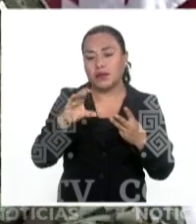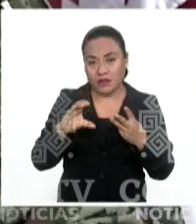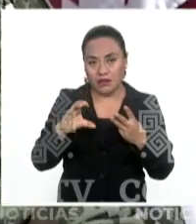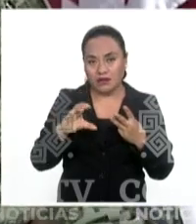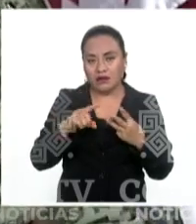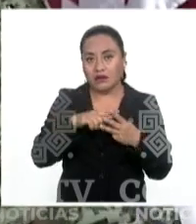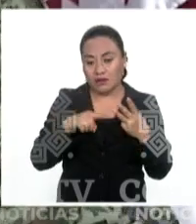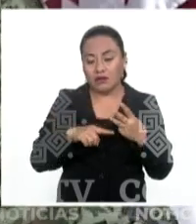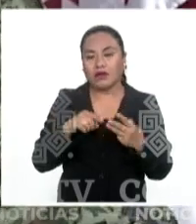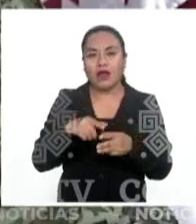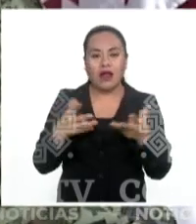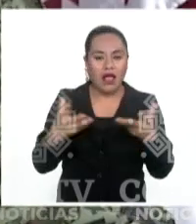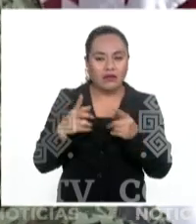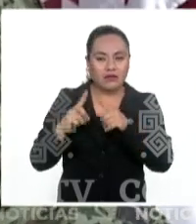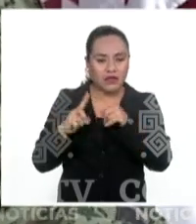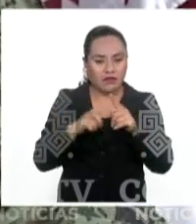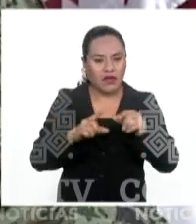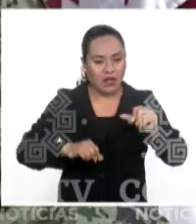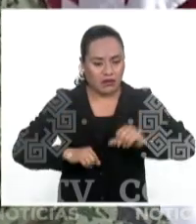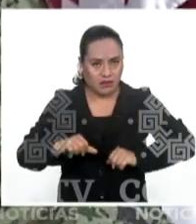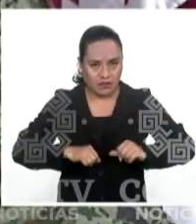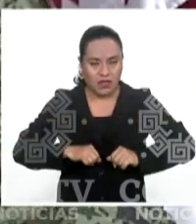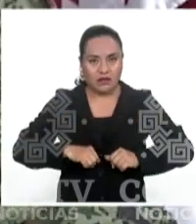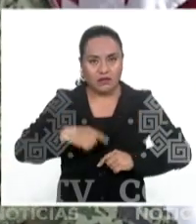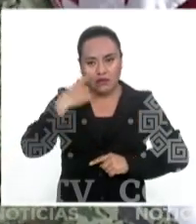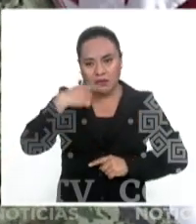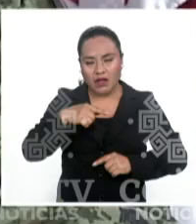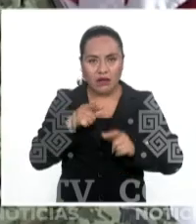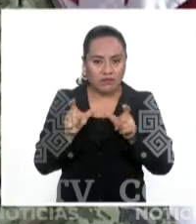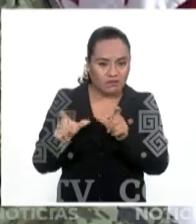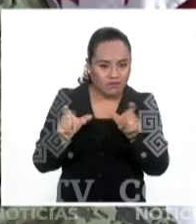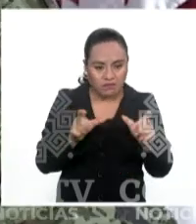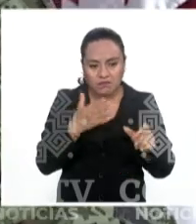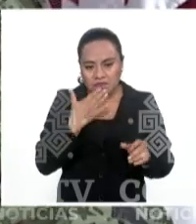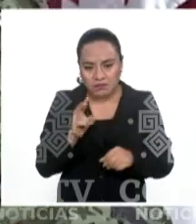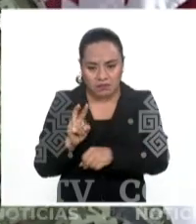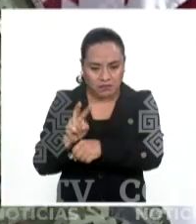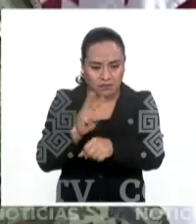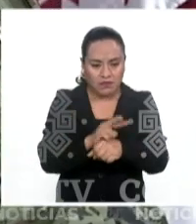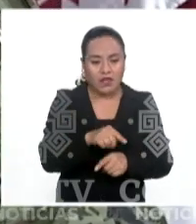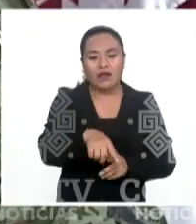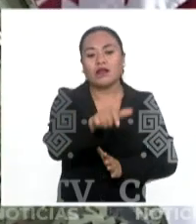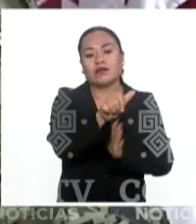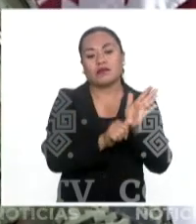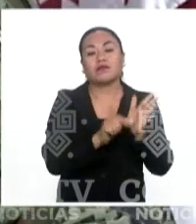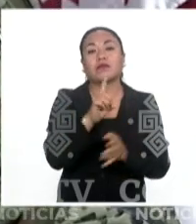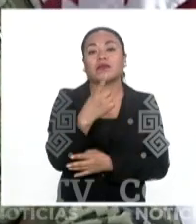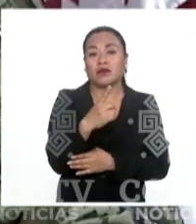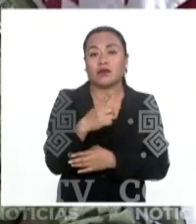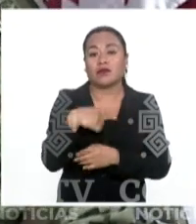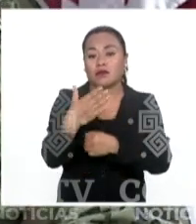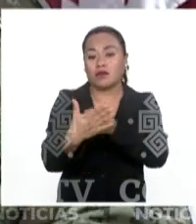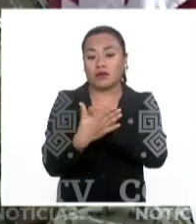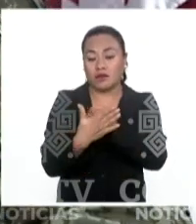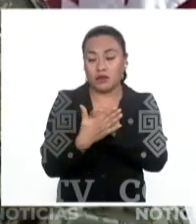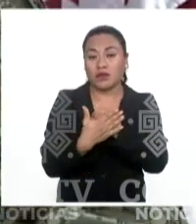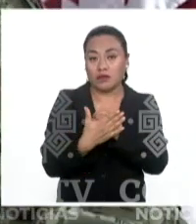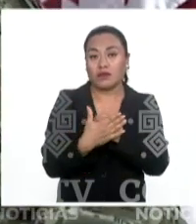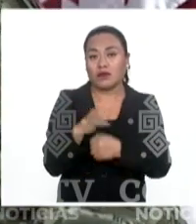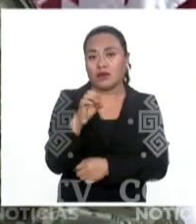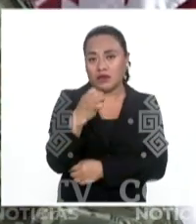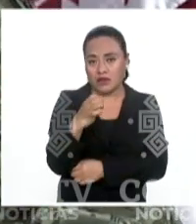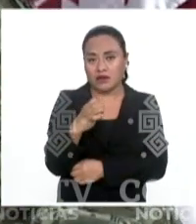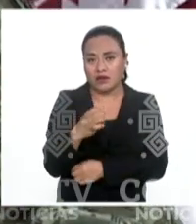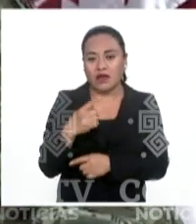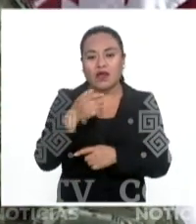realizando las actividades necesarias para que este diciembre y el próximo mes de enero, en el